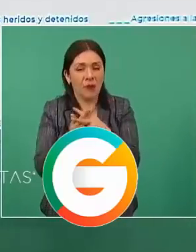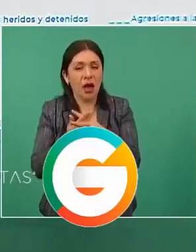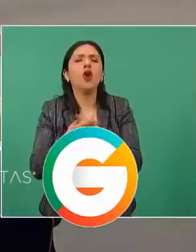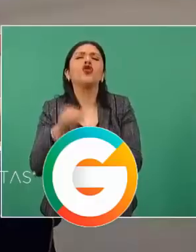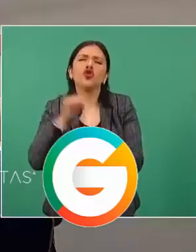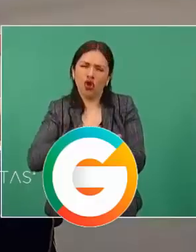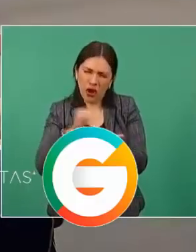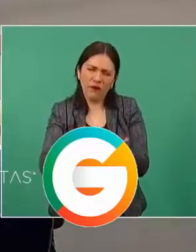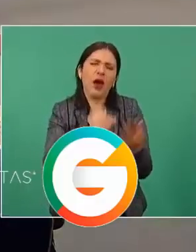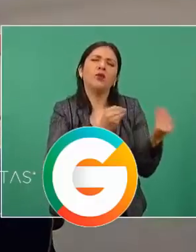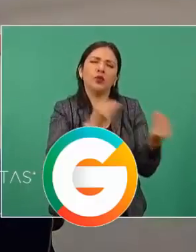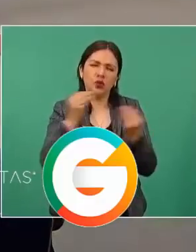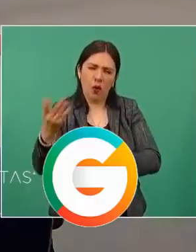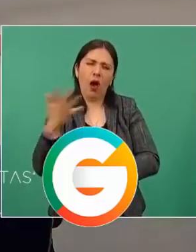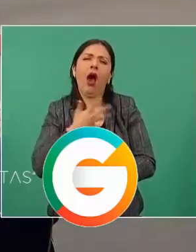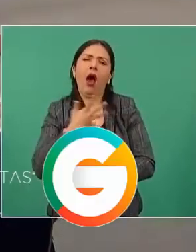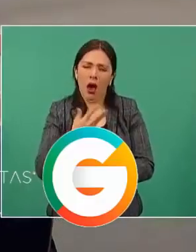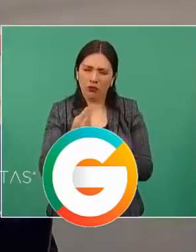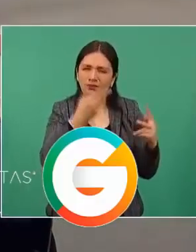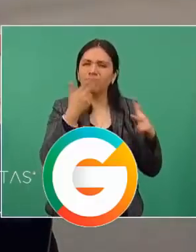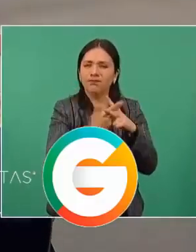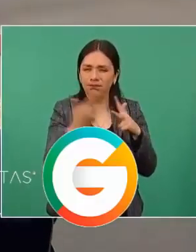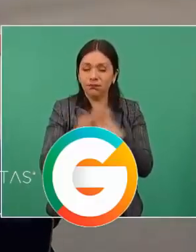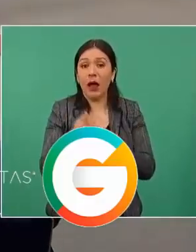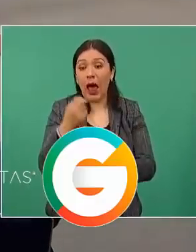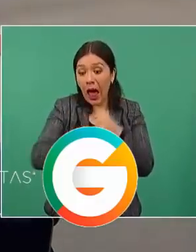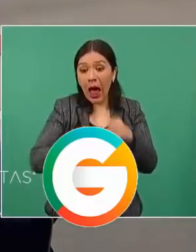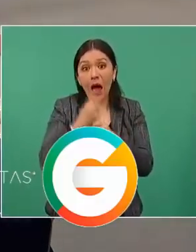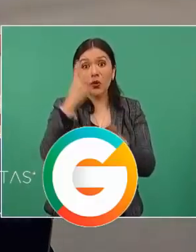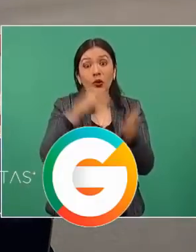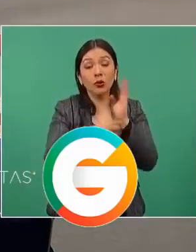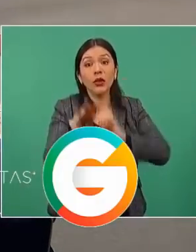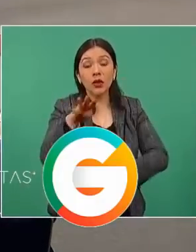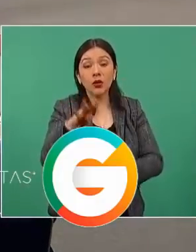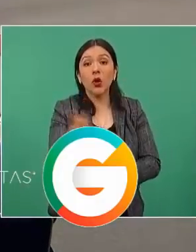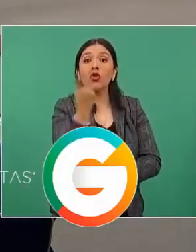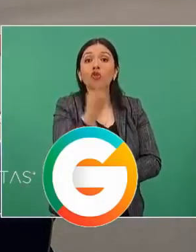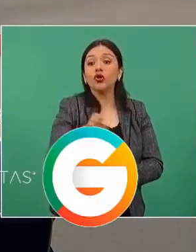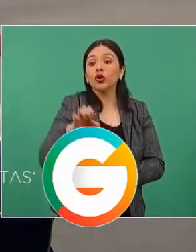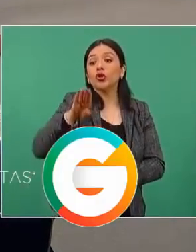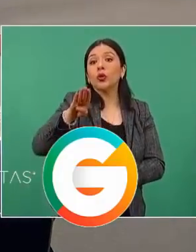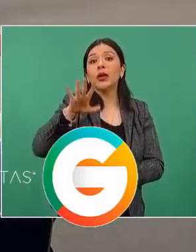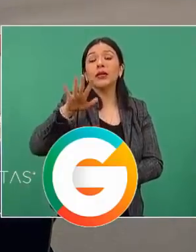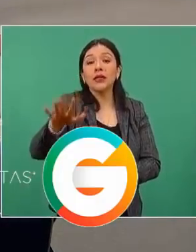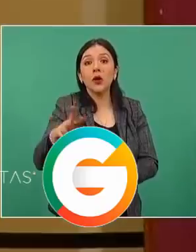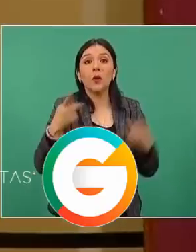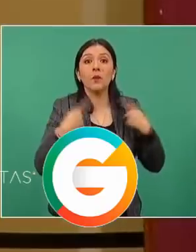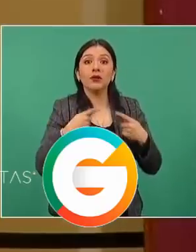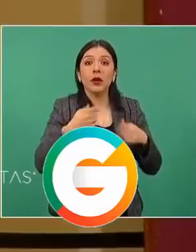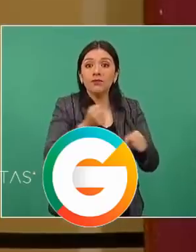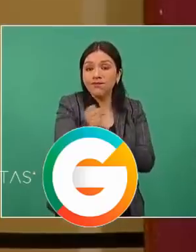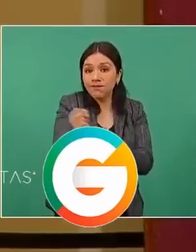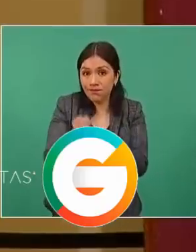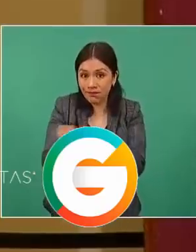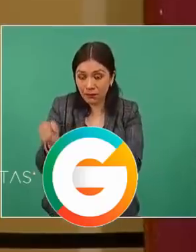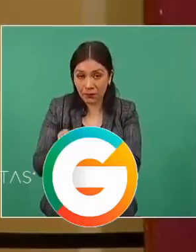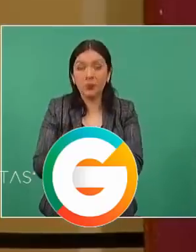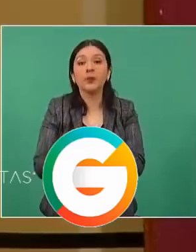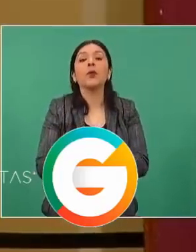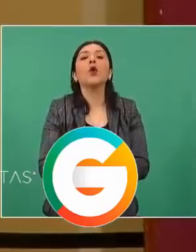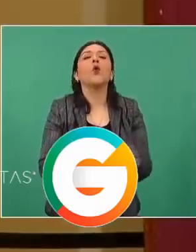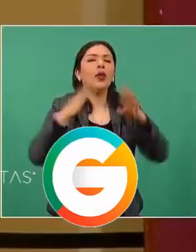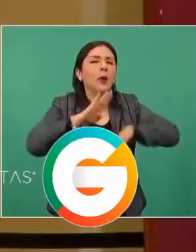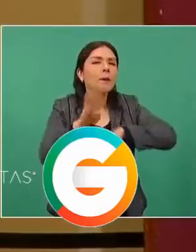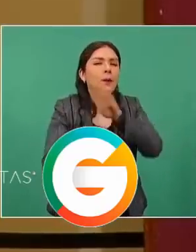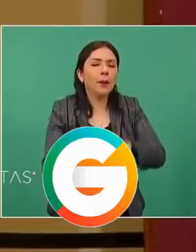importante de agresiones, aquí en el 2019, 295 agresiones. El índice de letalidad